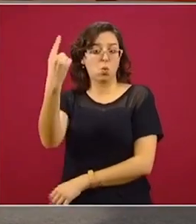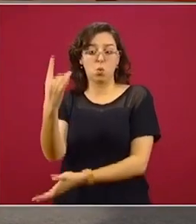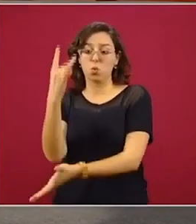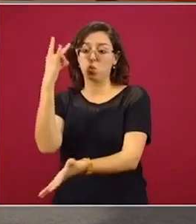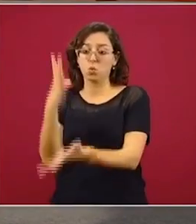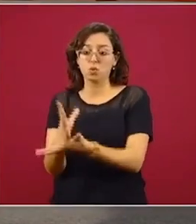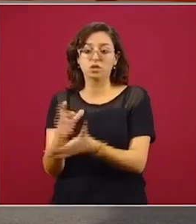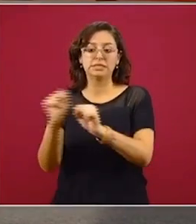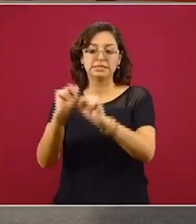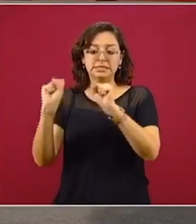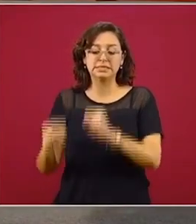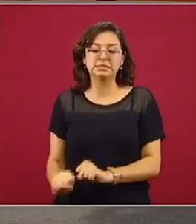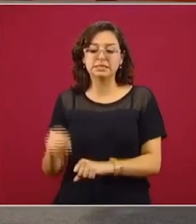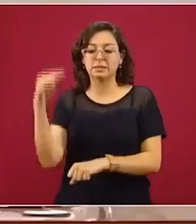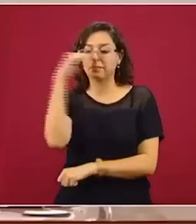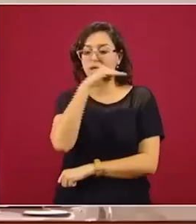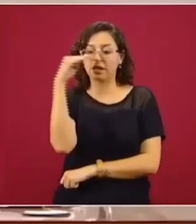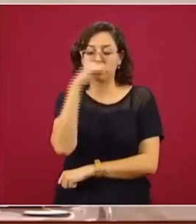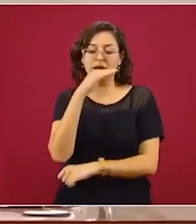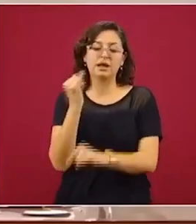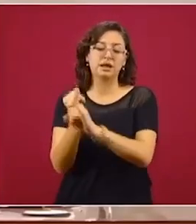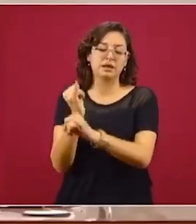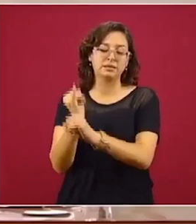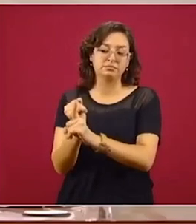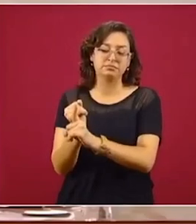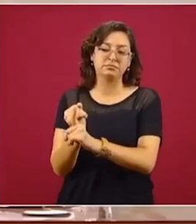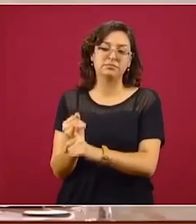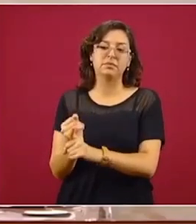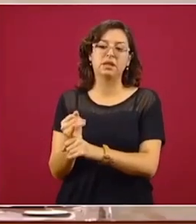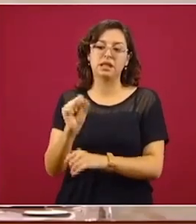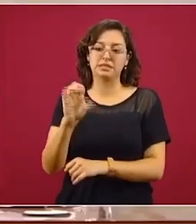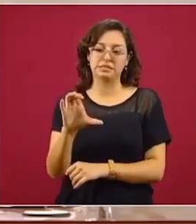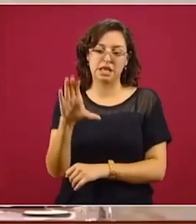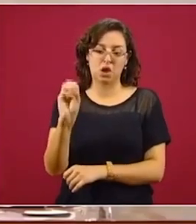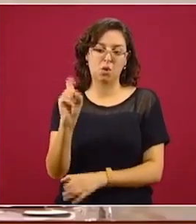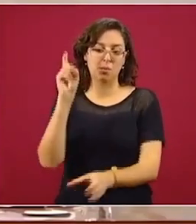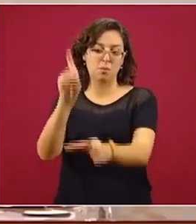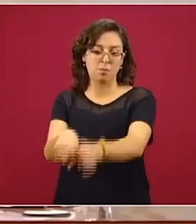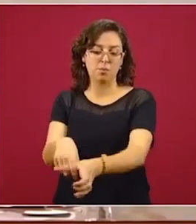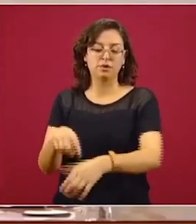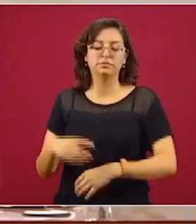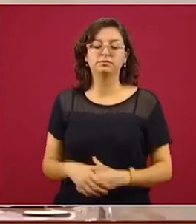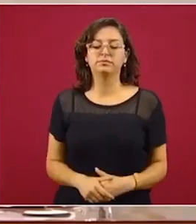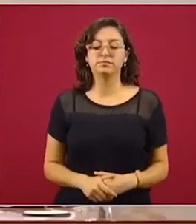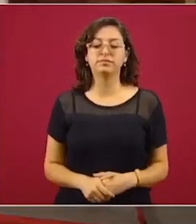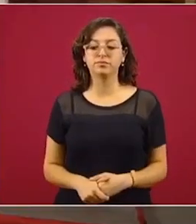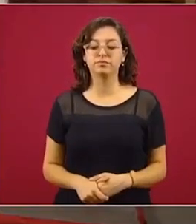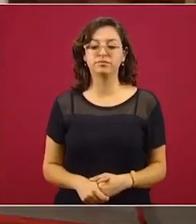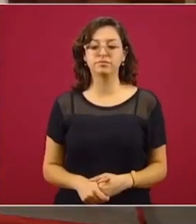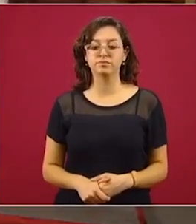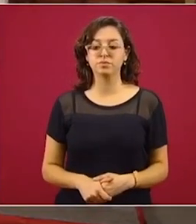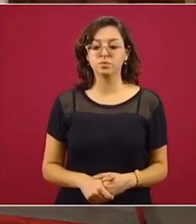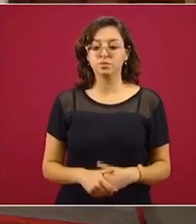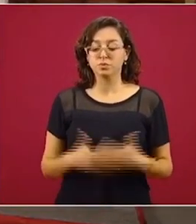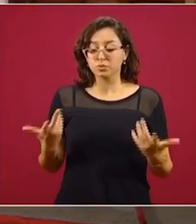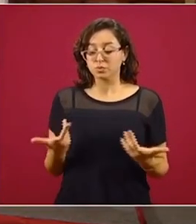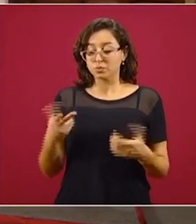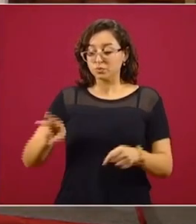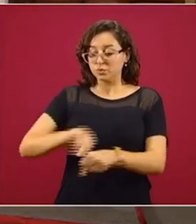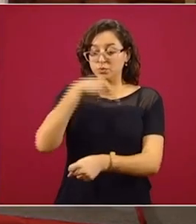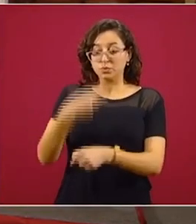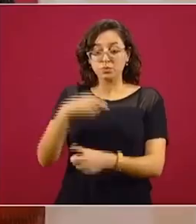a través del sistema electrónico de constitución que está a cargo de la Secretaría de Economía. Para realizar su